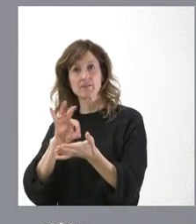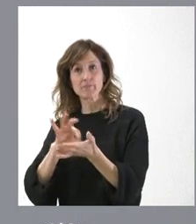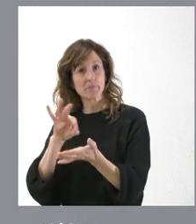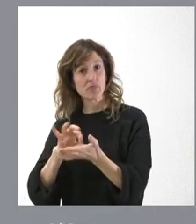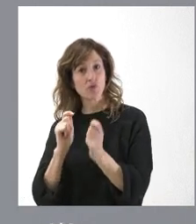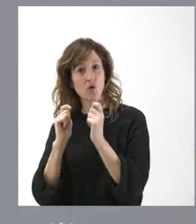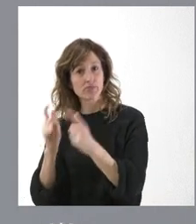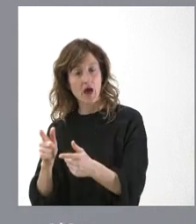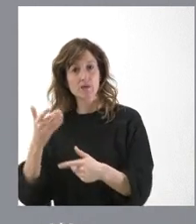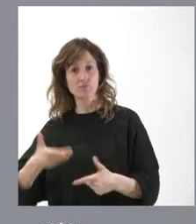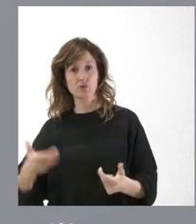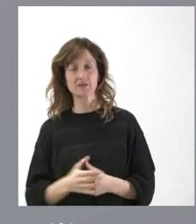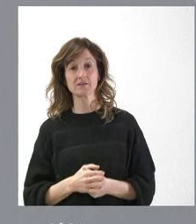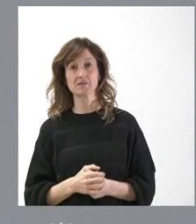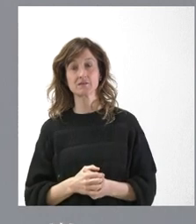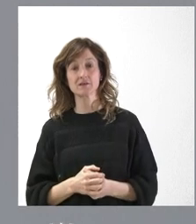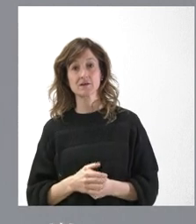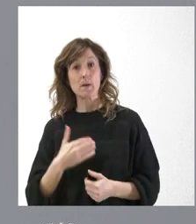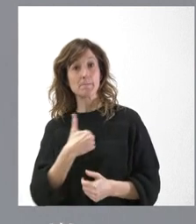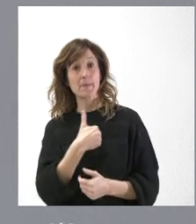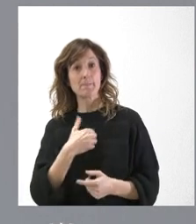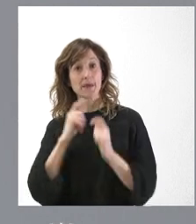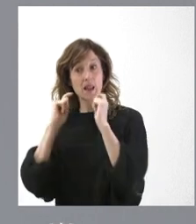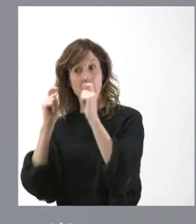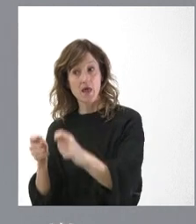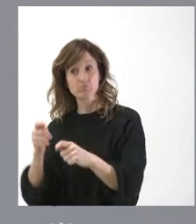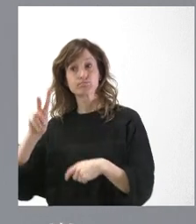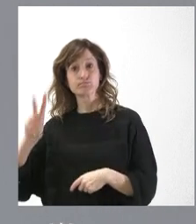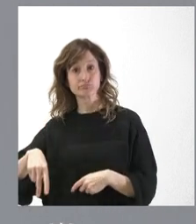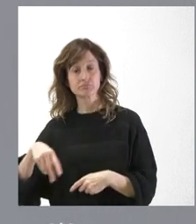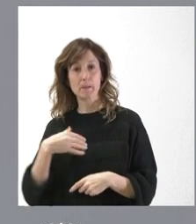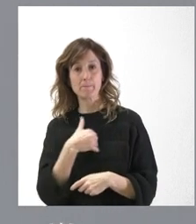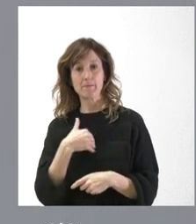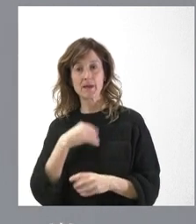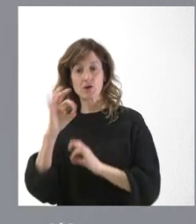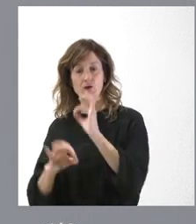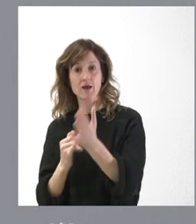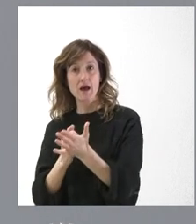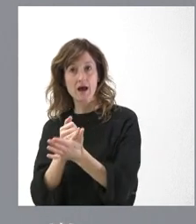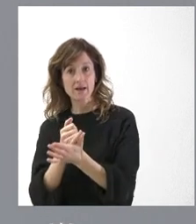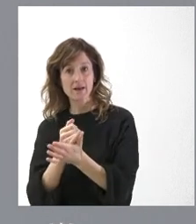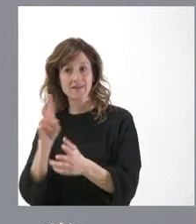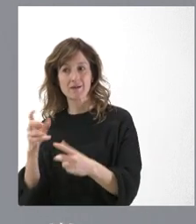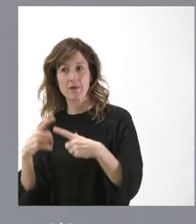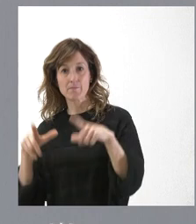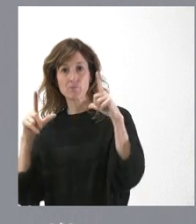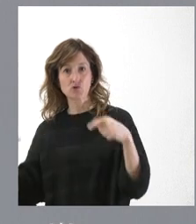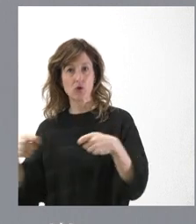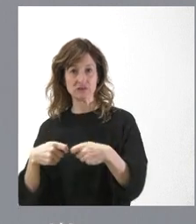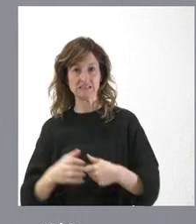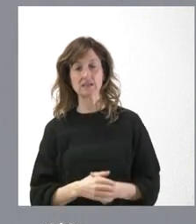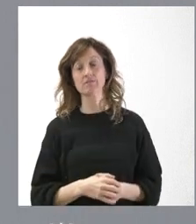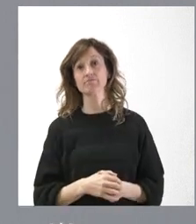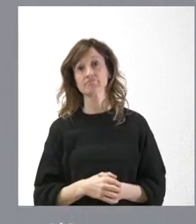considerables. Por tanto, les otorgamos un papel muy importante y reconocemos el papel que las organizaciones agrarias tienen con carácter protagonista. Nos parece